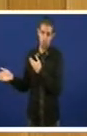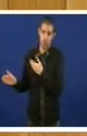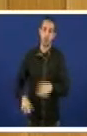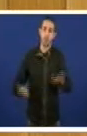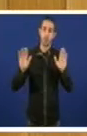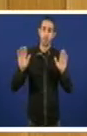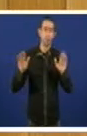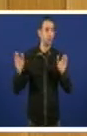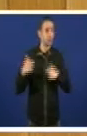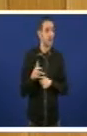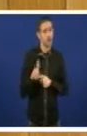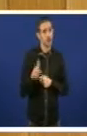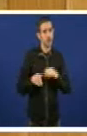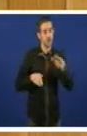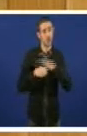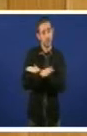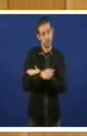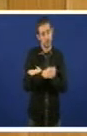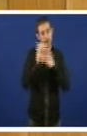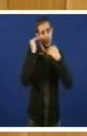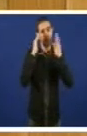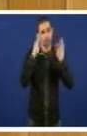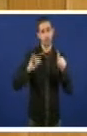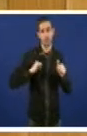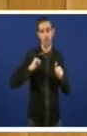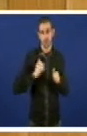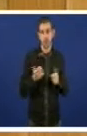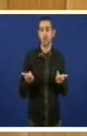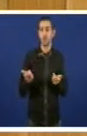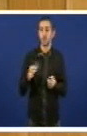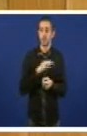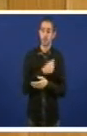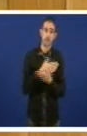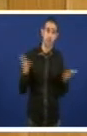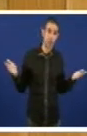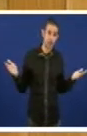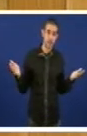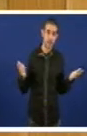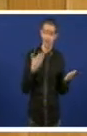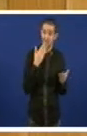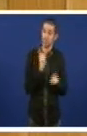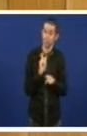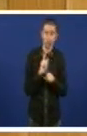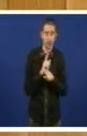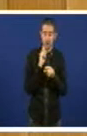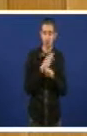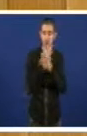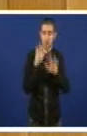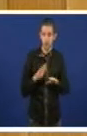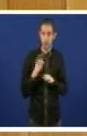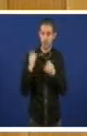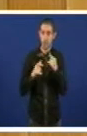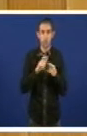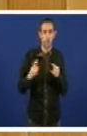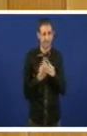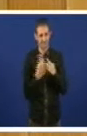non teñen dereito a atención sanitaria. Tería, señorías, grazas, e non fora tan terrible que queden excluídos dos